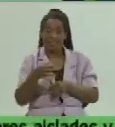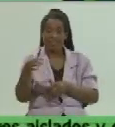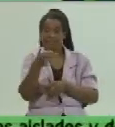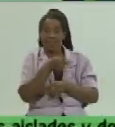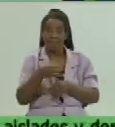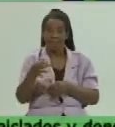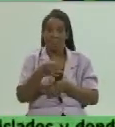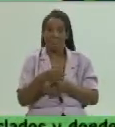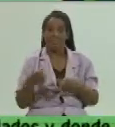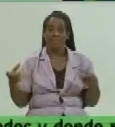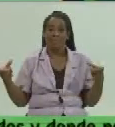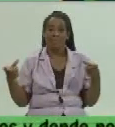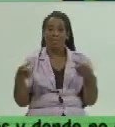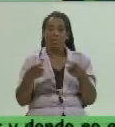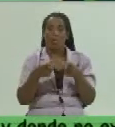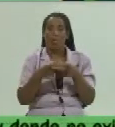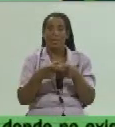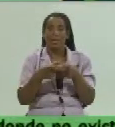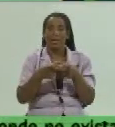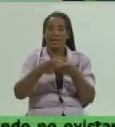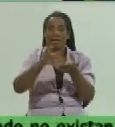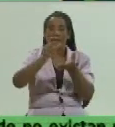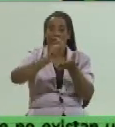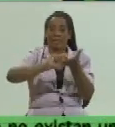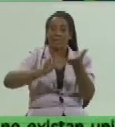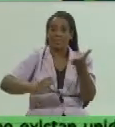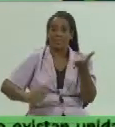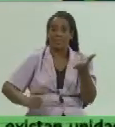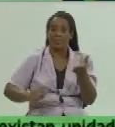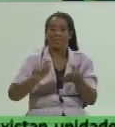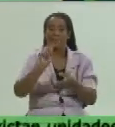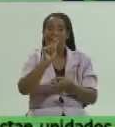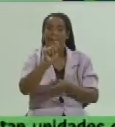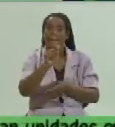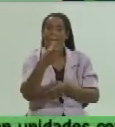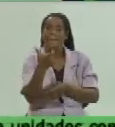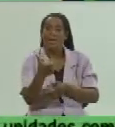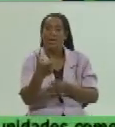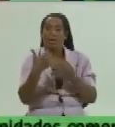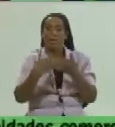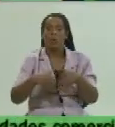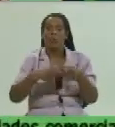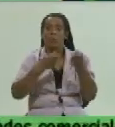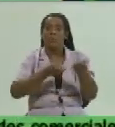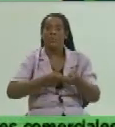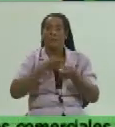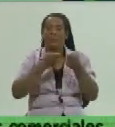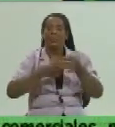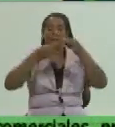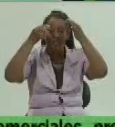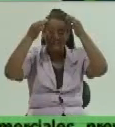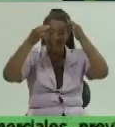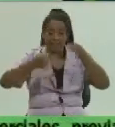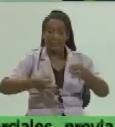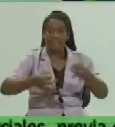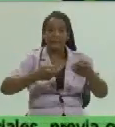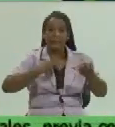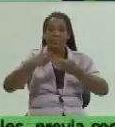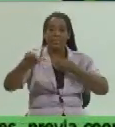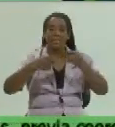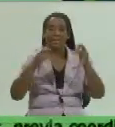comités de contratación de concertar precios de productos agropecuarios y definir una red de comercialización